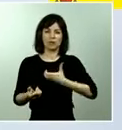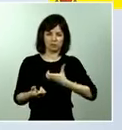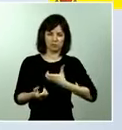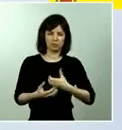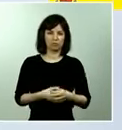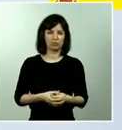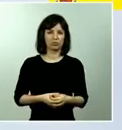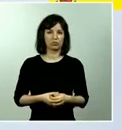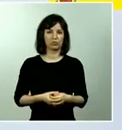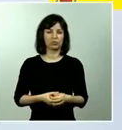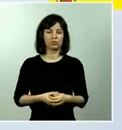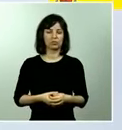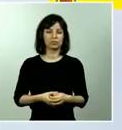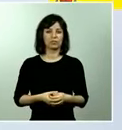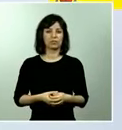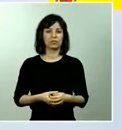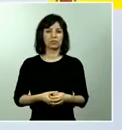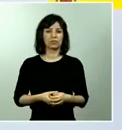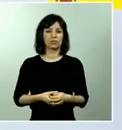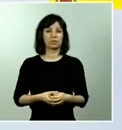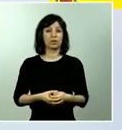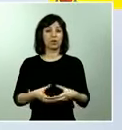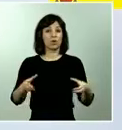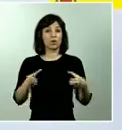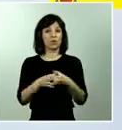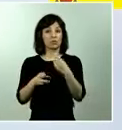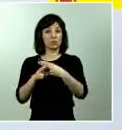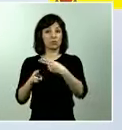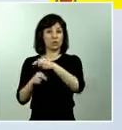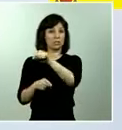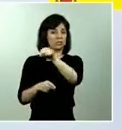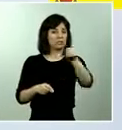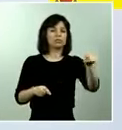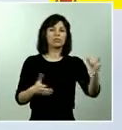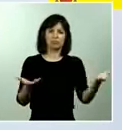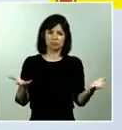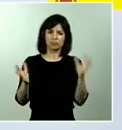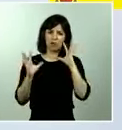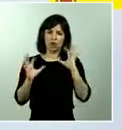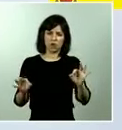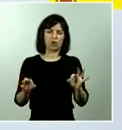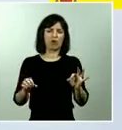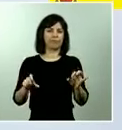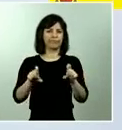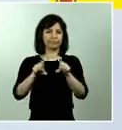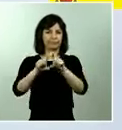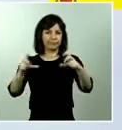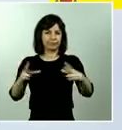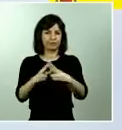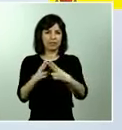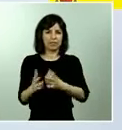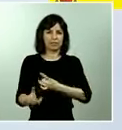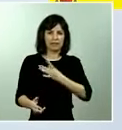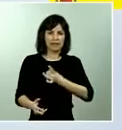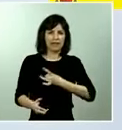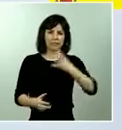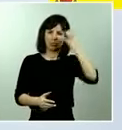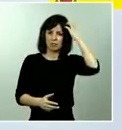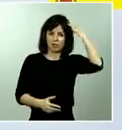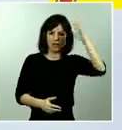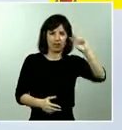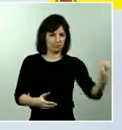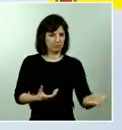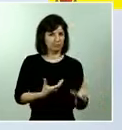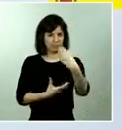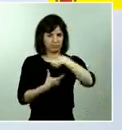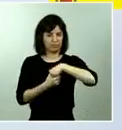nivel de partidos políticos también participarían los agentes sociales la patronal y los sindicatos y respecto de